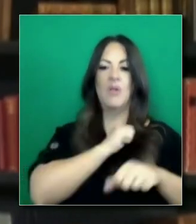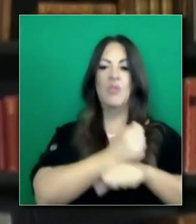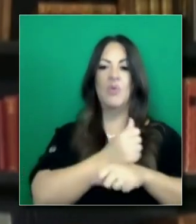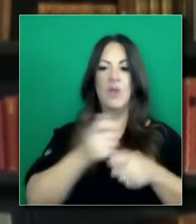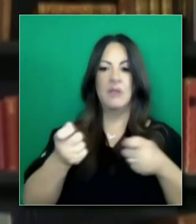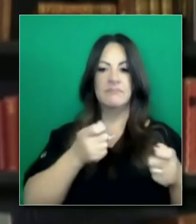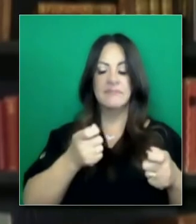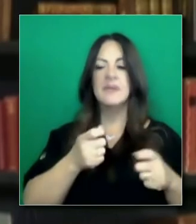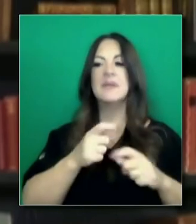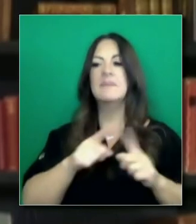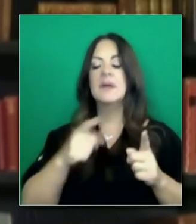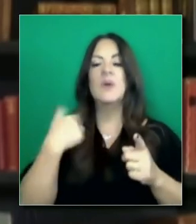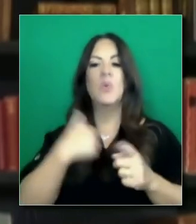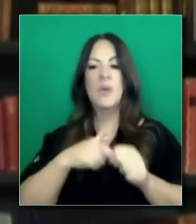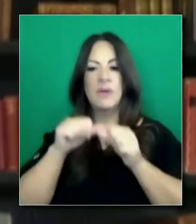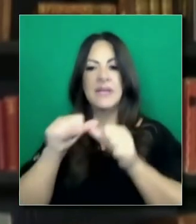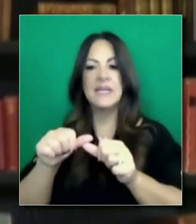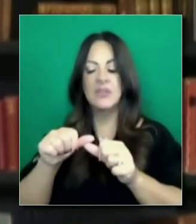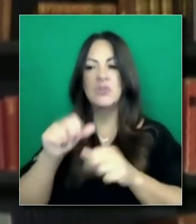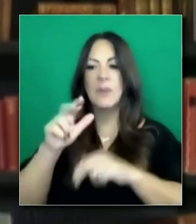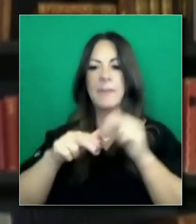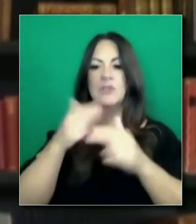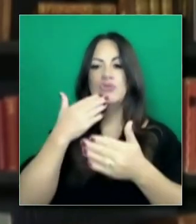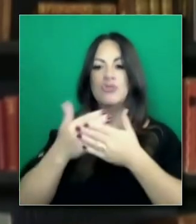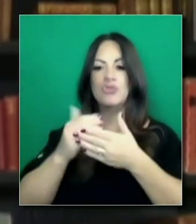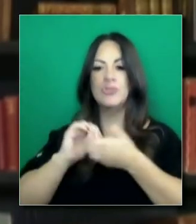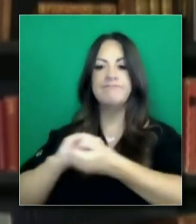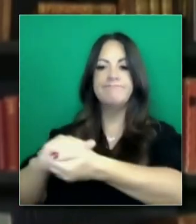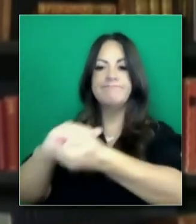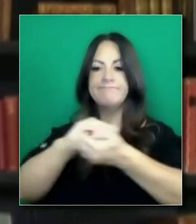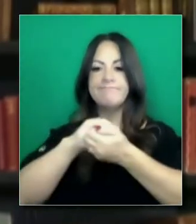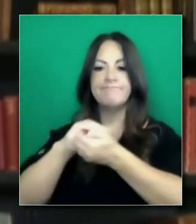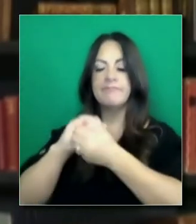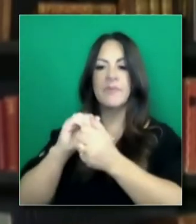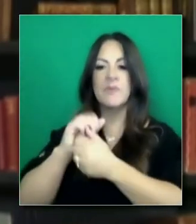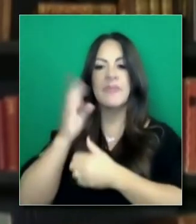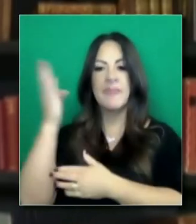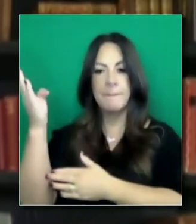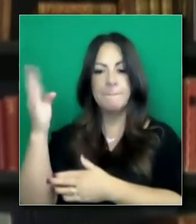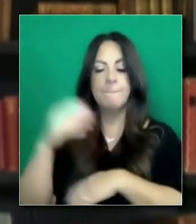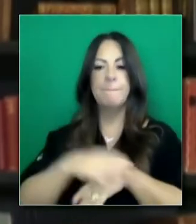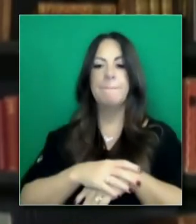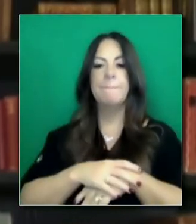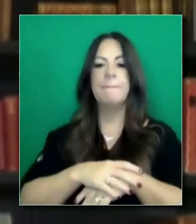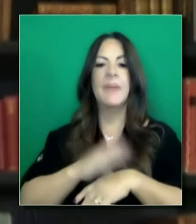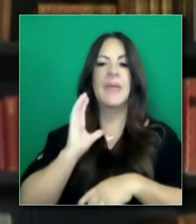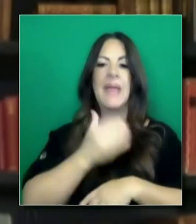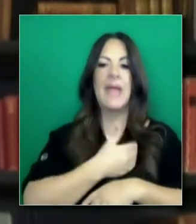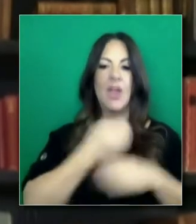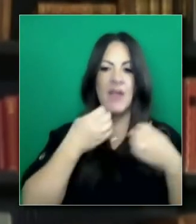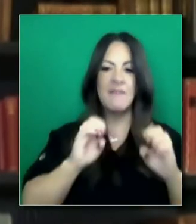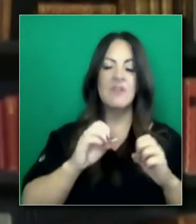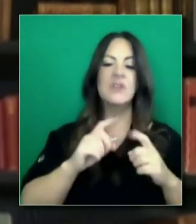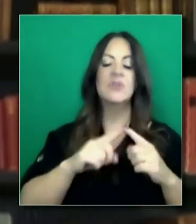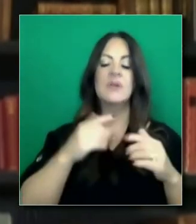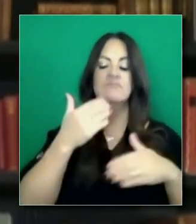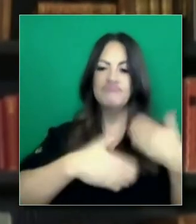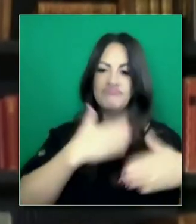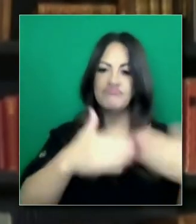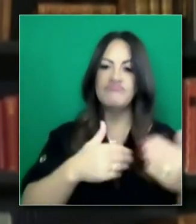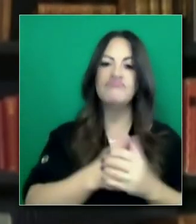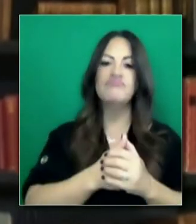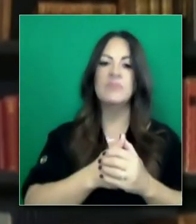del Estado hace mucho tiempo y nosotros seguimos creando colaboraciones más fuertes en cuanto a nuestros esfuerzos para